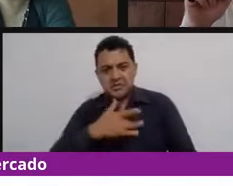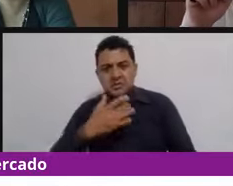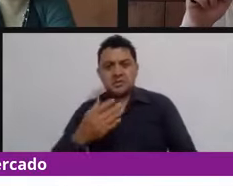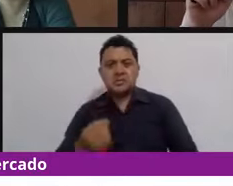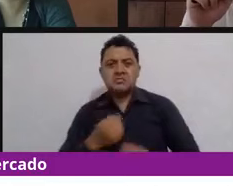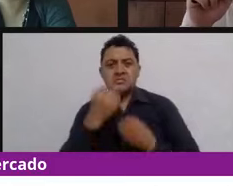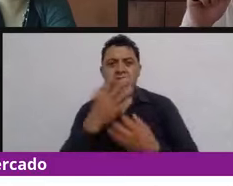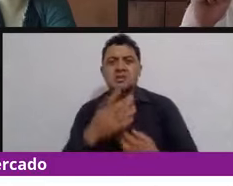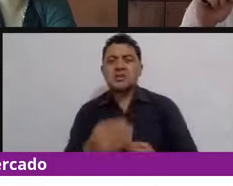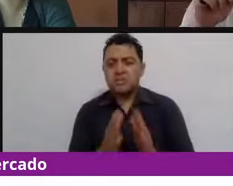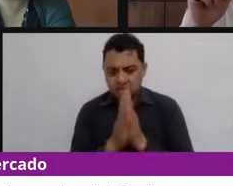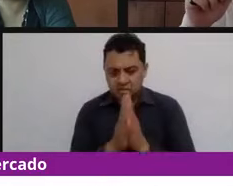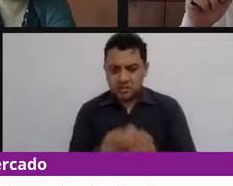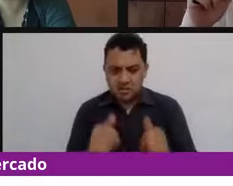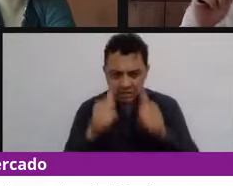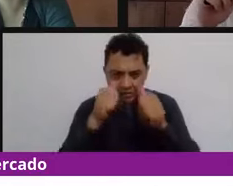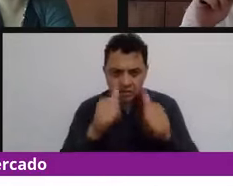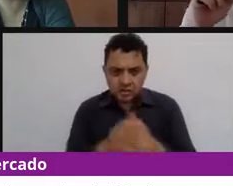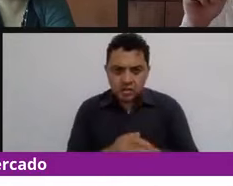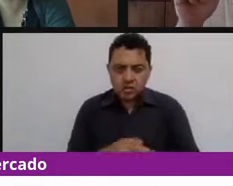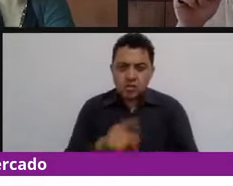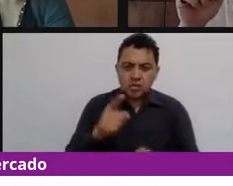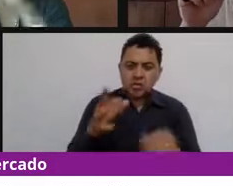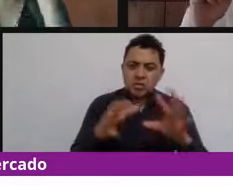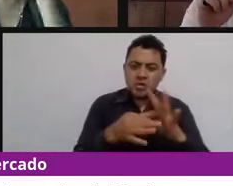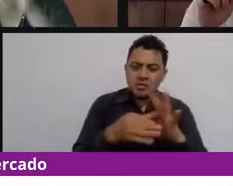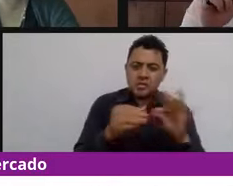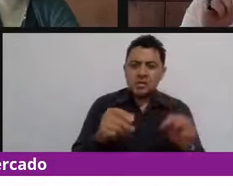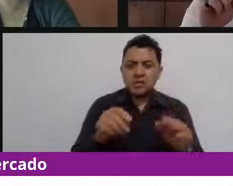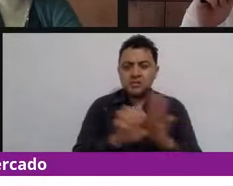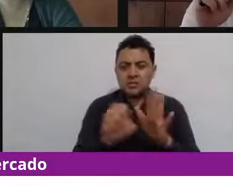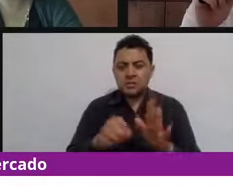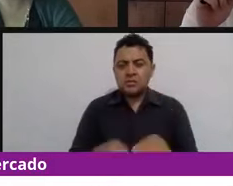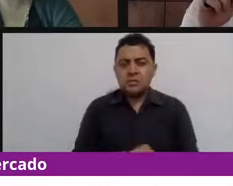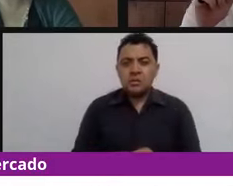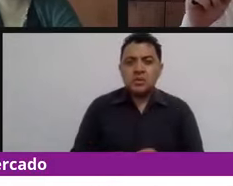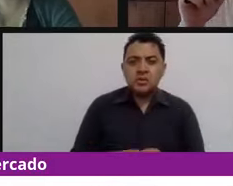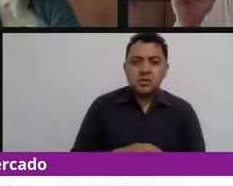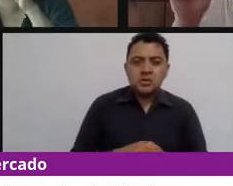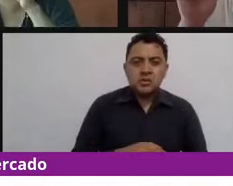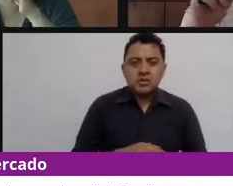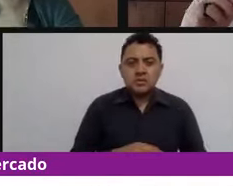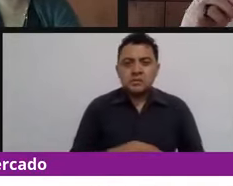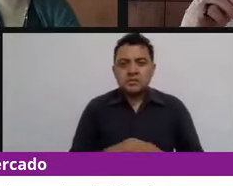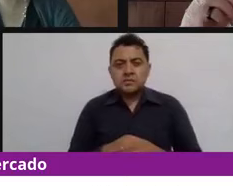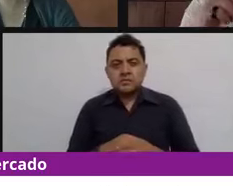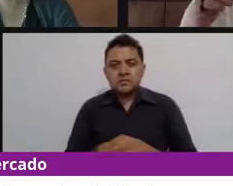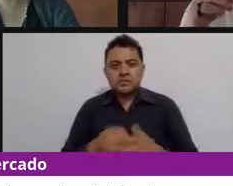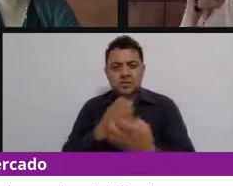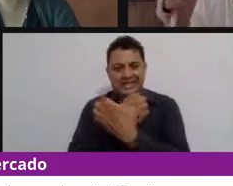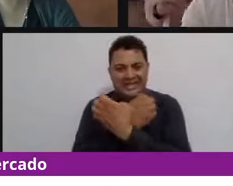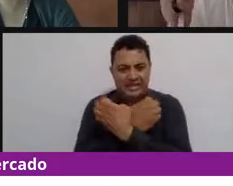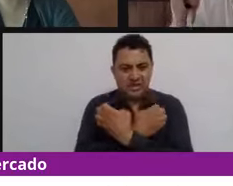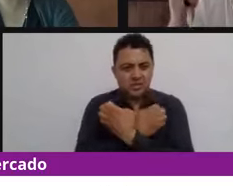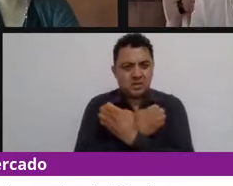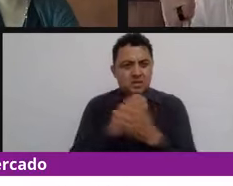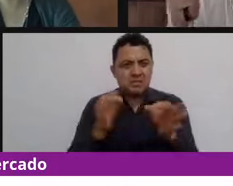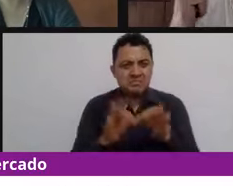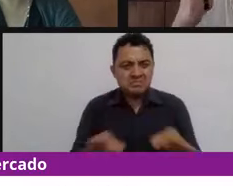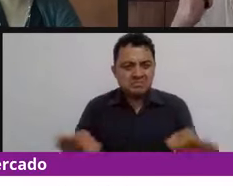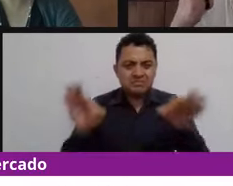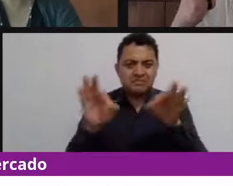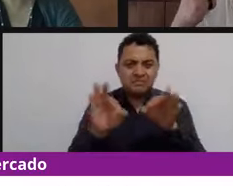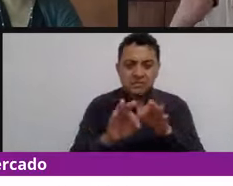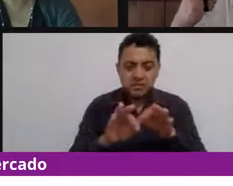productos y servicios y la educación manejemoslo como los dos entonces también creo que las instituciones educativas van a tener que